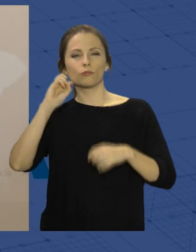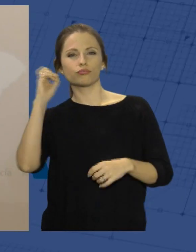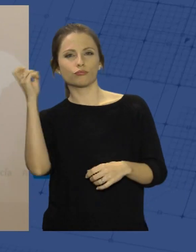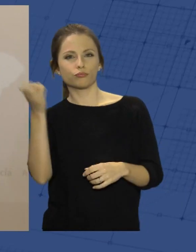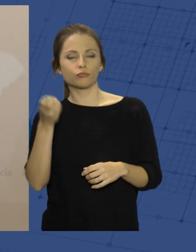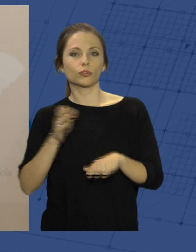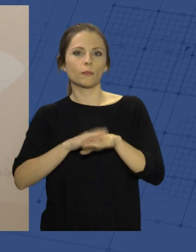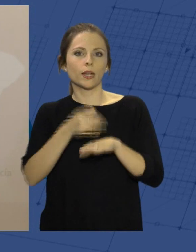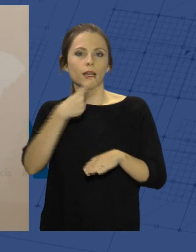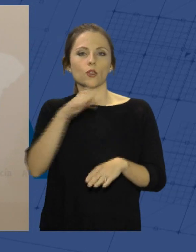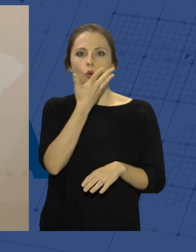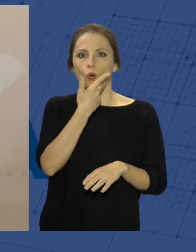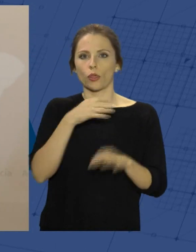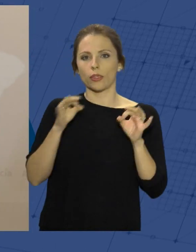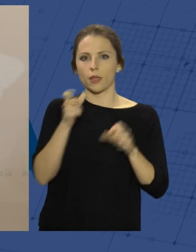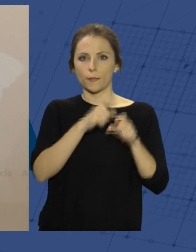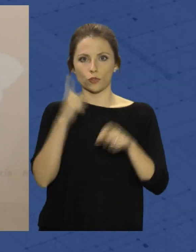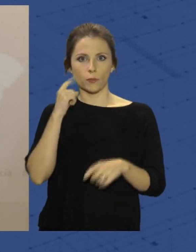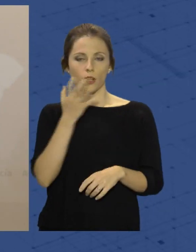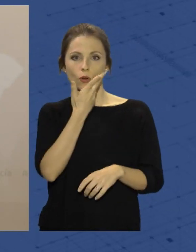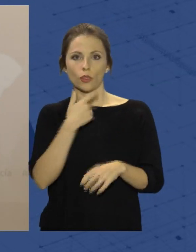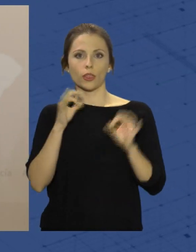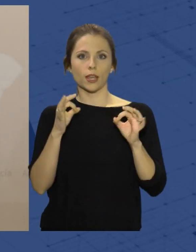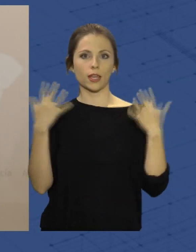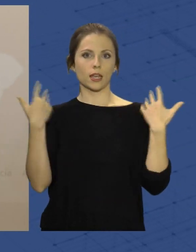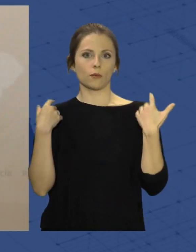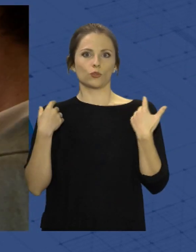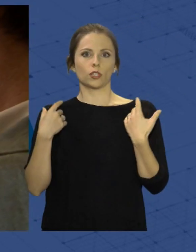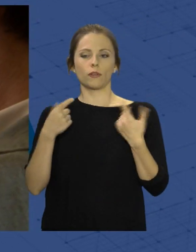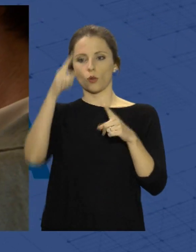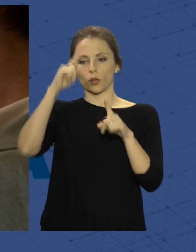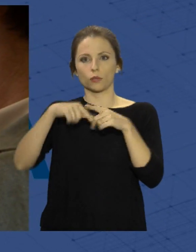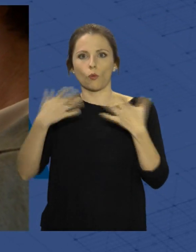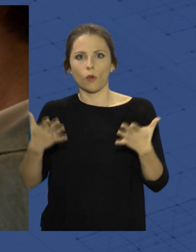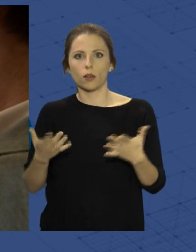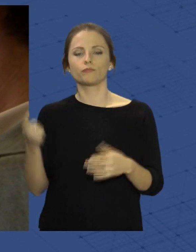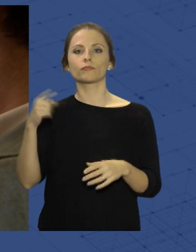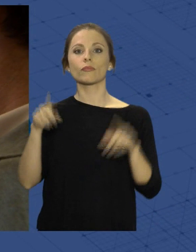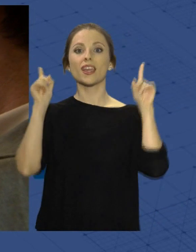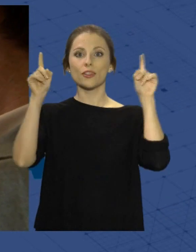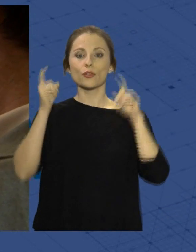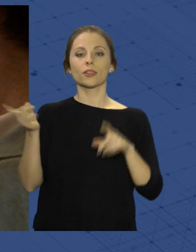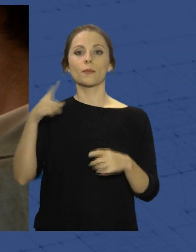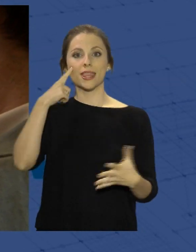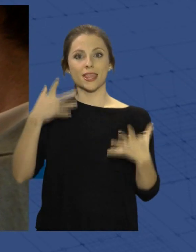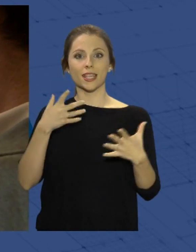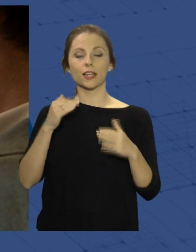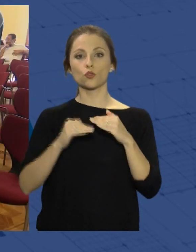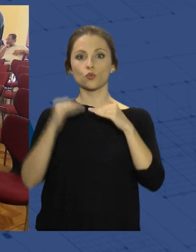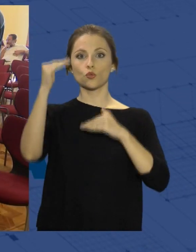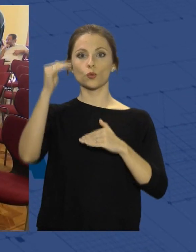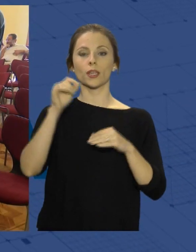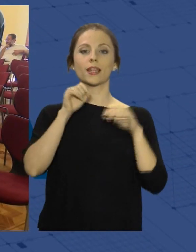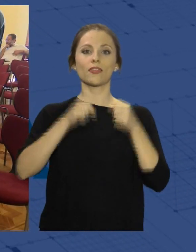conocer también los almerienses en qué se dedican esos recursos económicos. En educación han querido destacar la importante subida del 17%